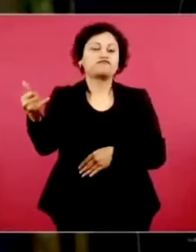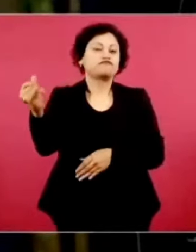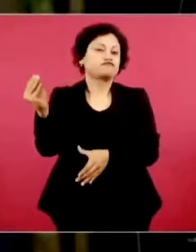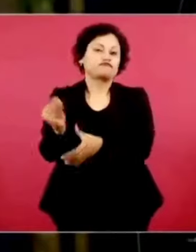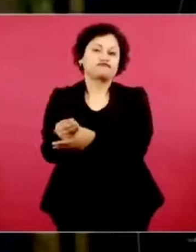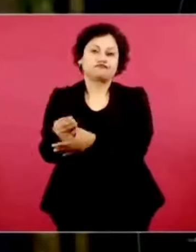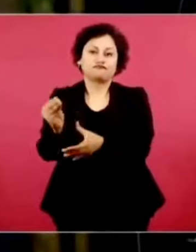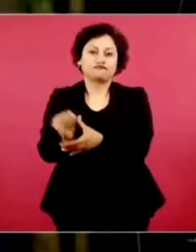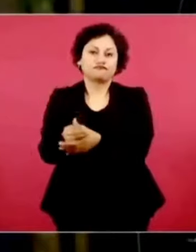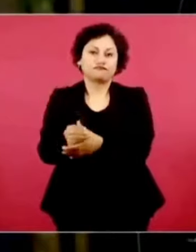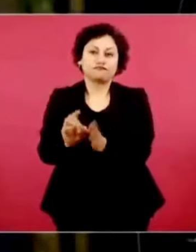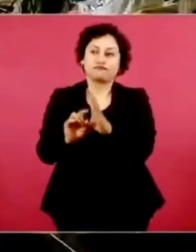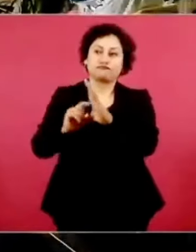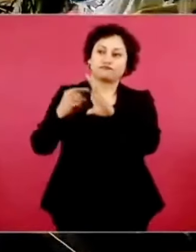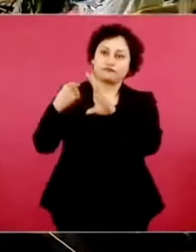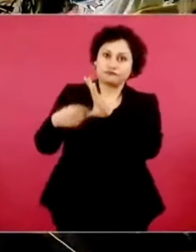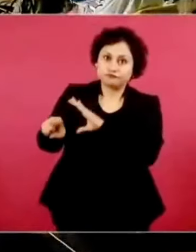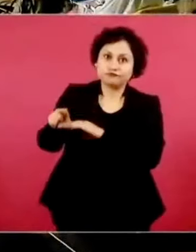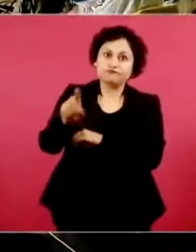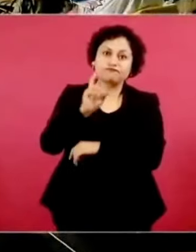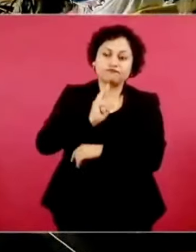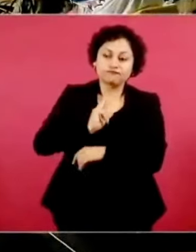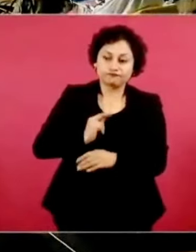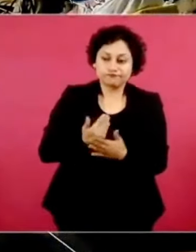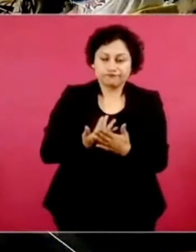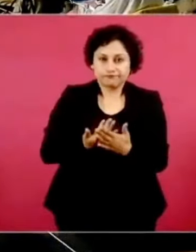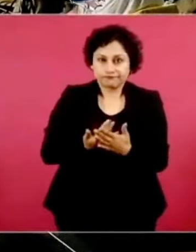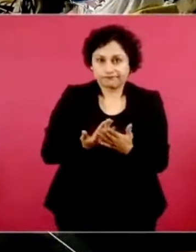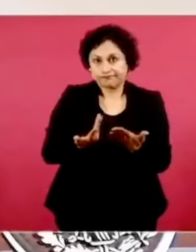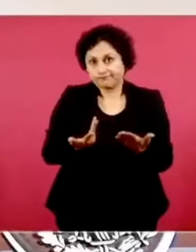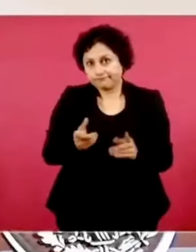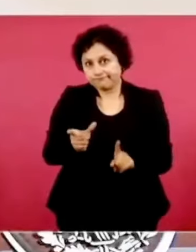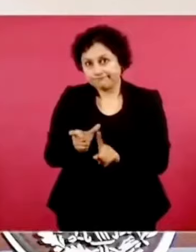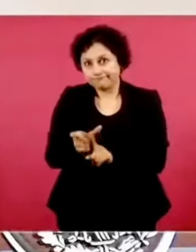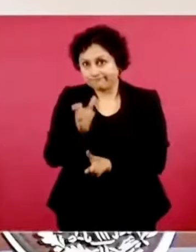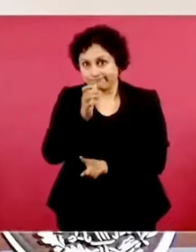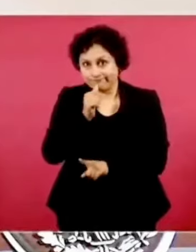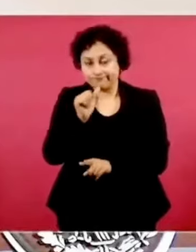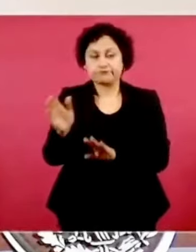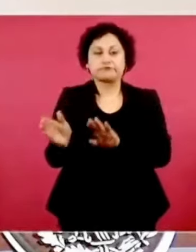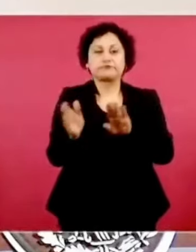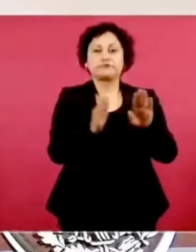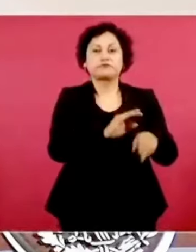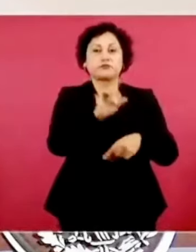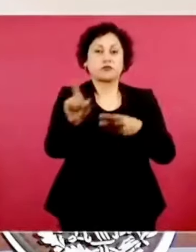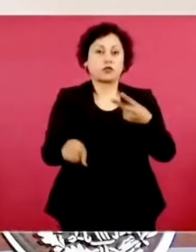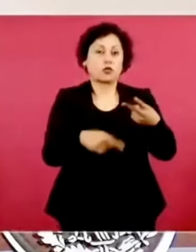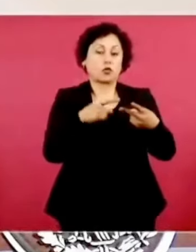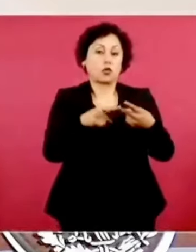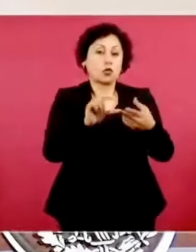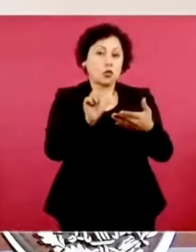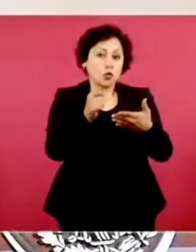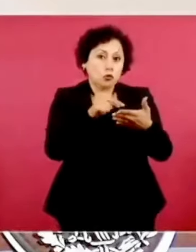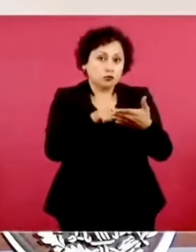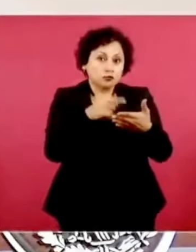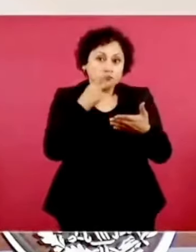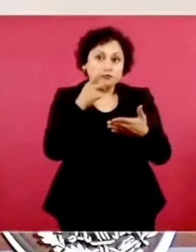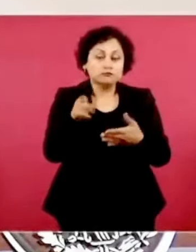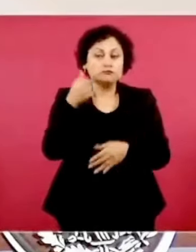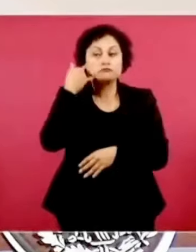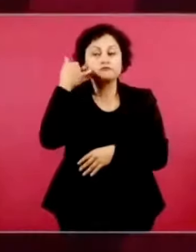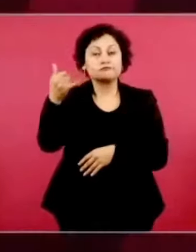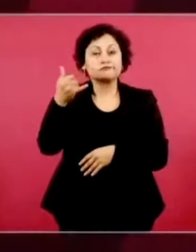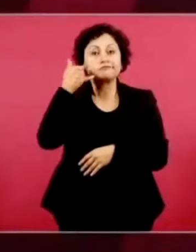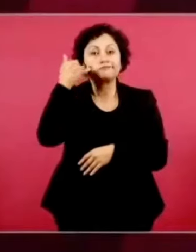esperamos que nos conteste, esa es alguna de las causas. En el otro, el número telefónico es conmutador y no